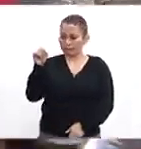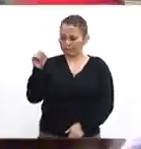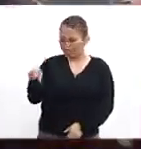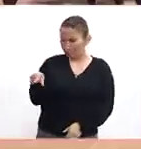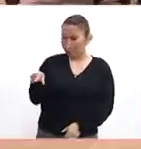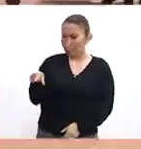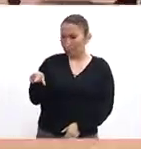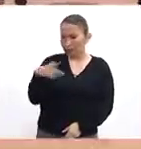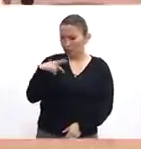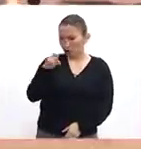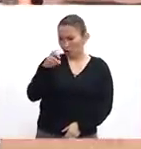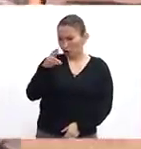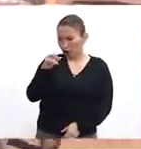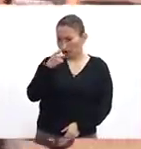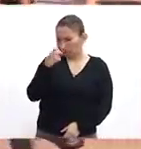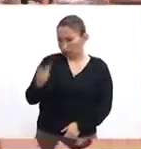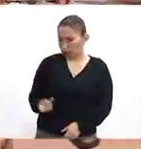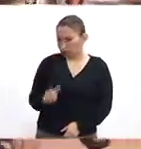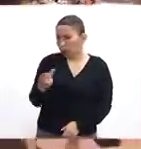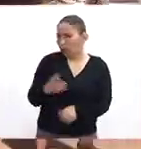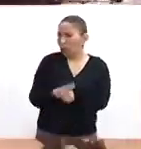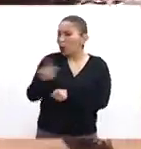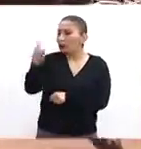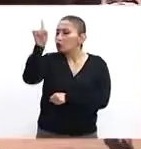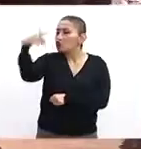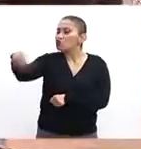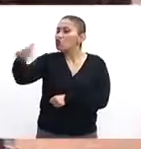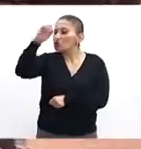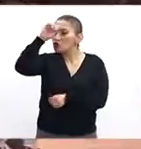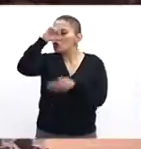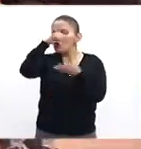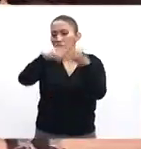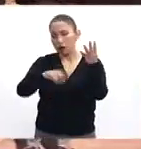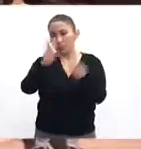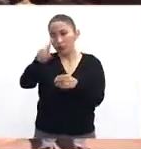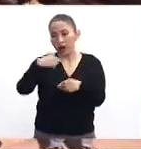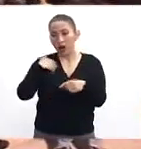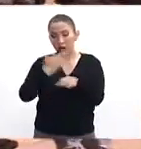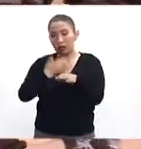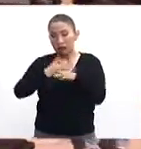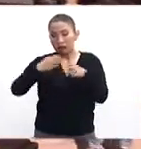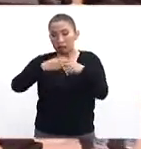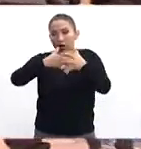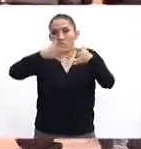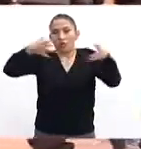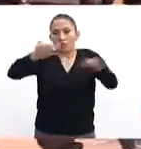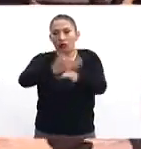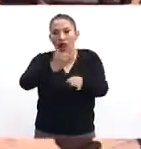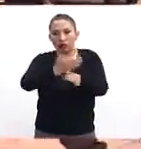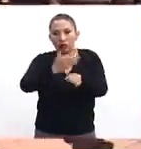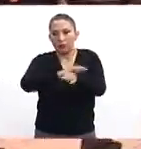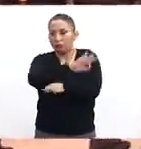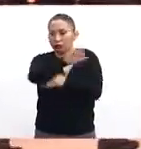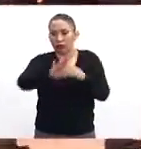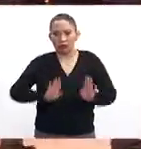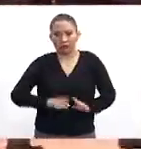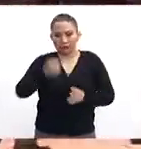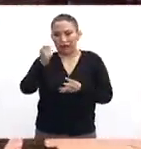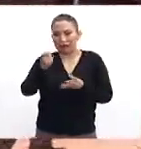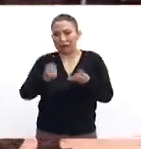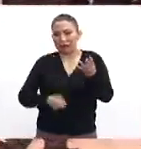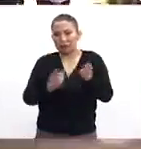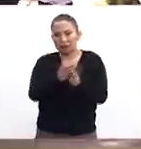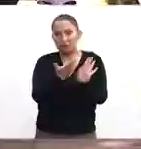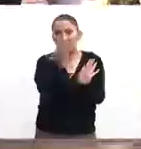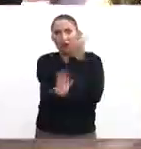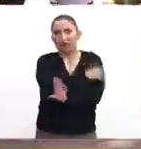Precisamente, Dora, gustaría preguntarle cuáles son las recomendaciones. Vivimos en efecto en un estrés enorme en estos momentos por todas las características que